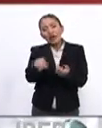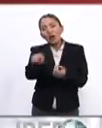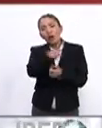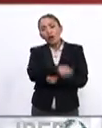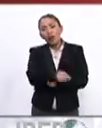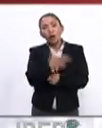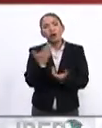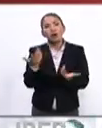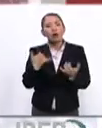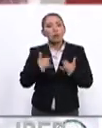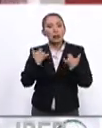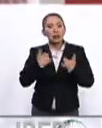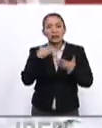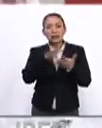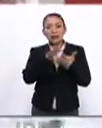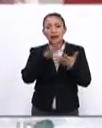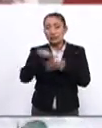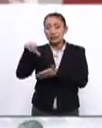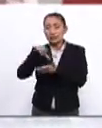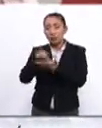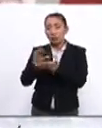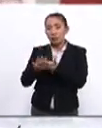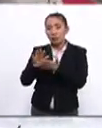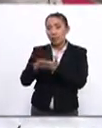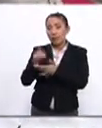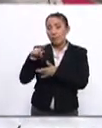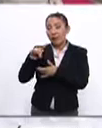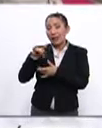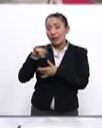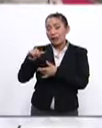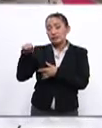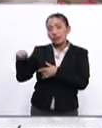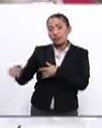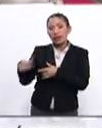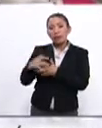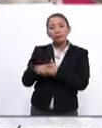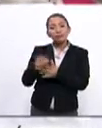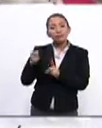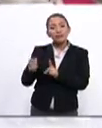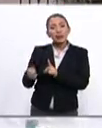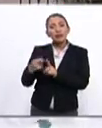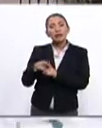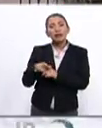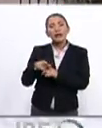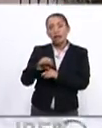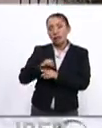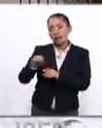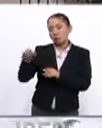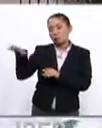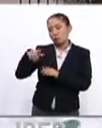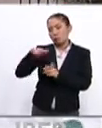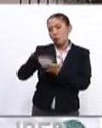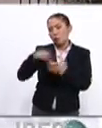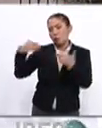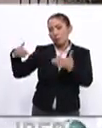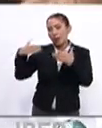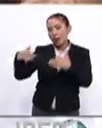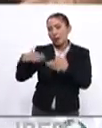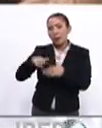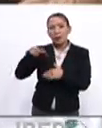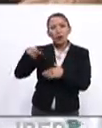los jóvenes infractores estamos hablando del centro de cumplimiento de menores que está ubicado al este de la ciudad de Panamá en